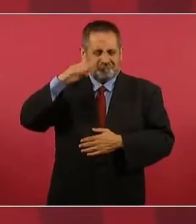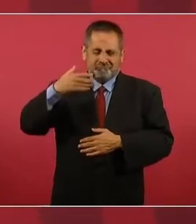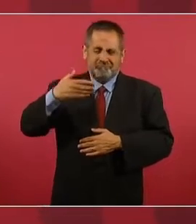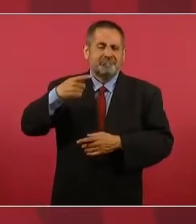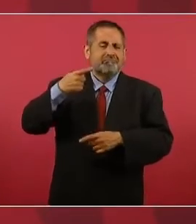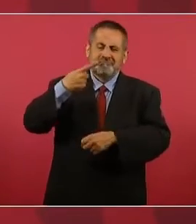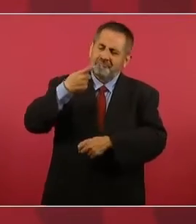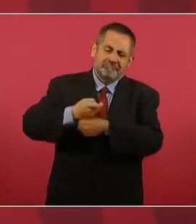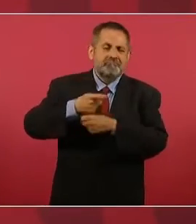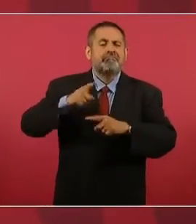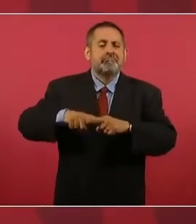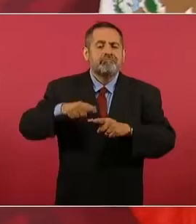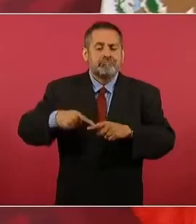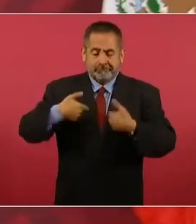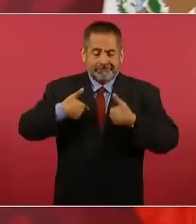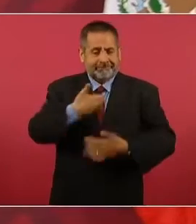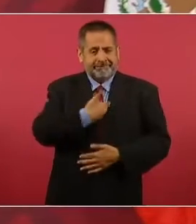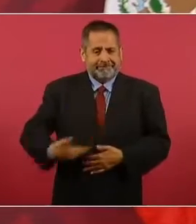presidente